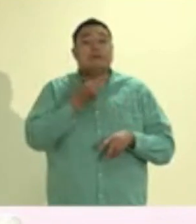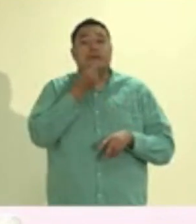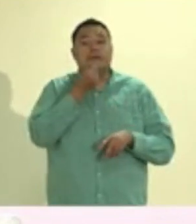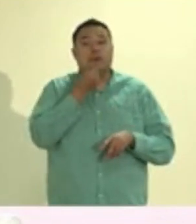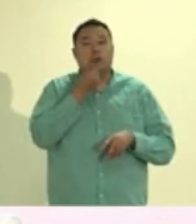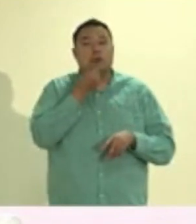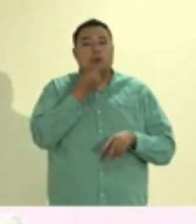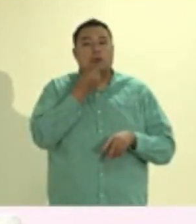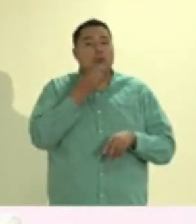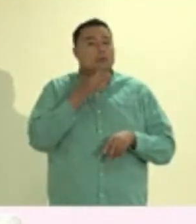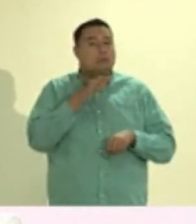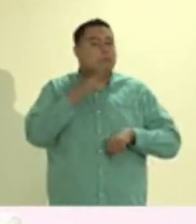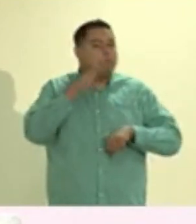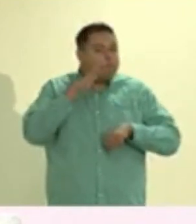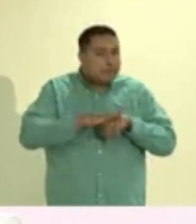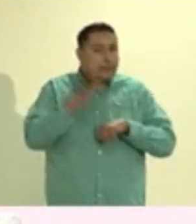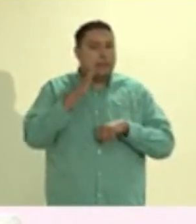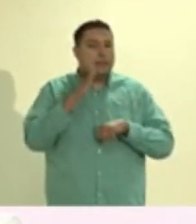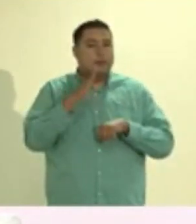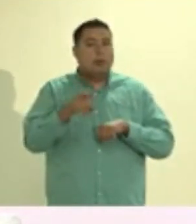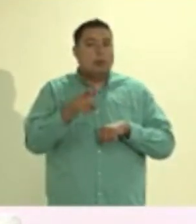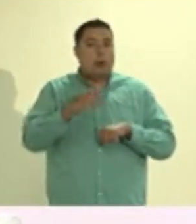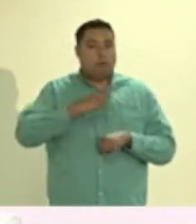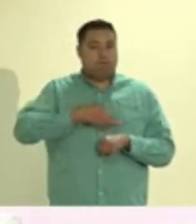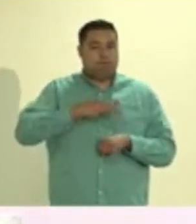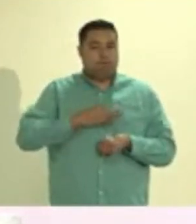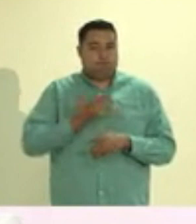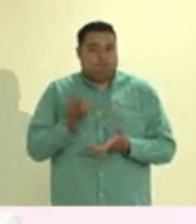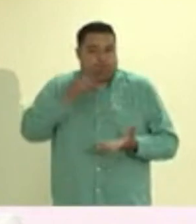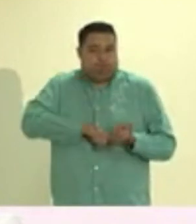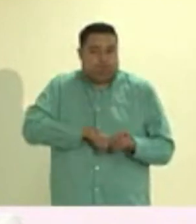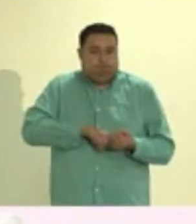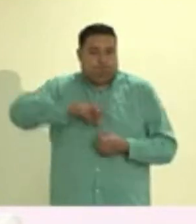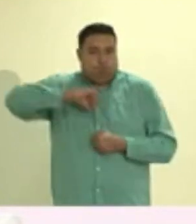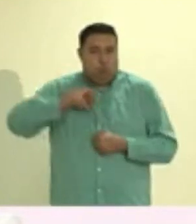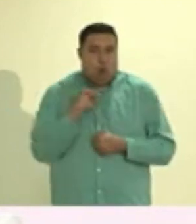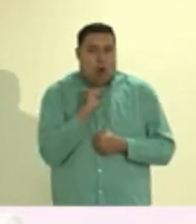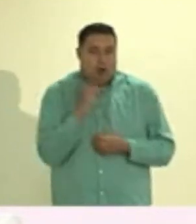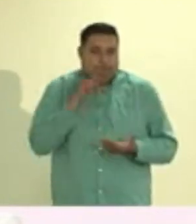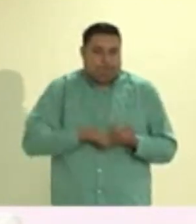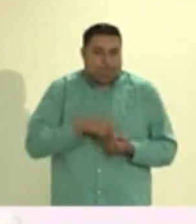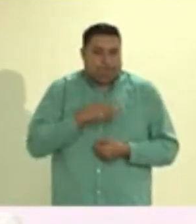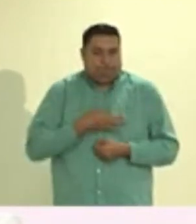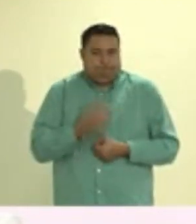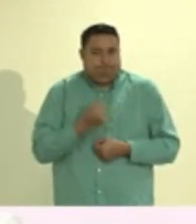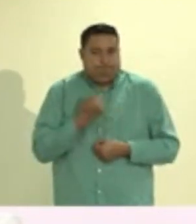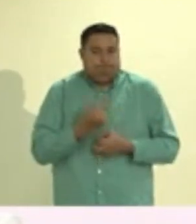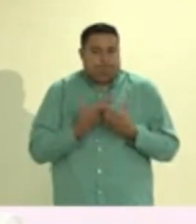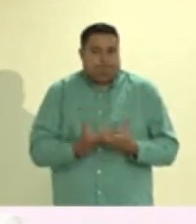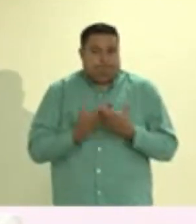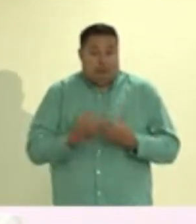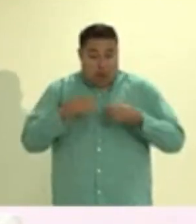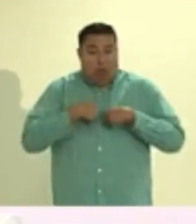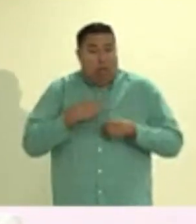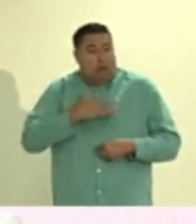llevan una mayor cantidad de carga viral que pueden pasar a otras personas, si bien a ellos